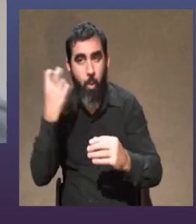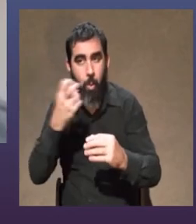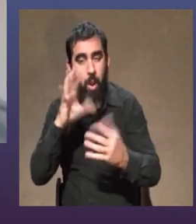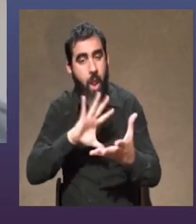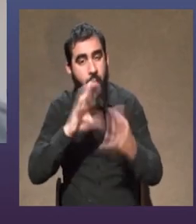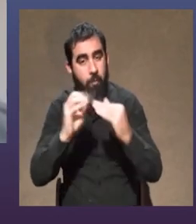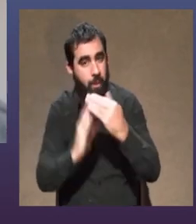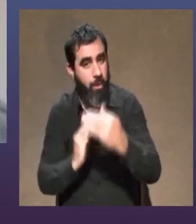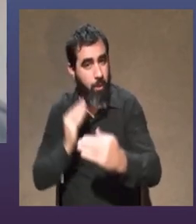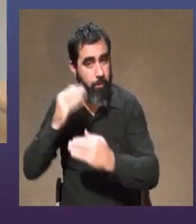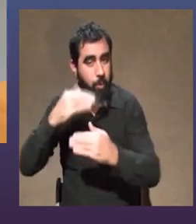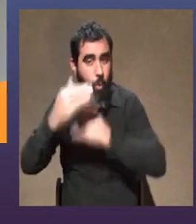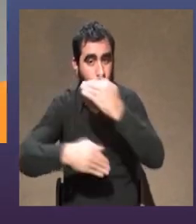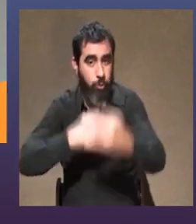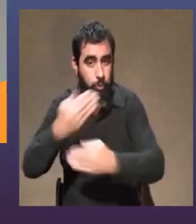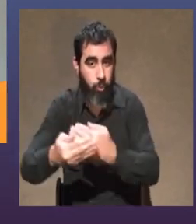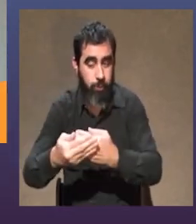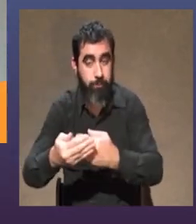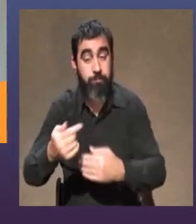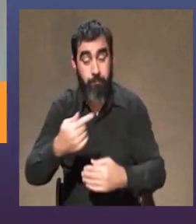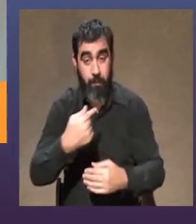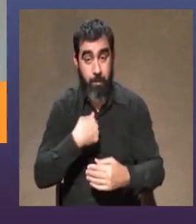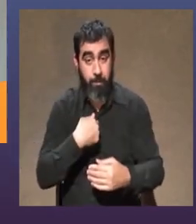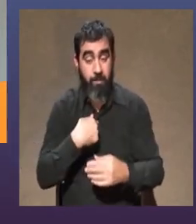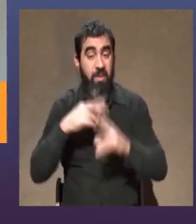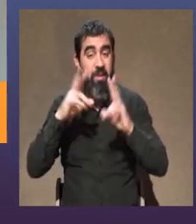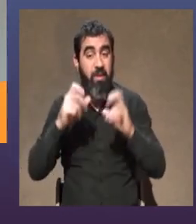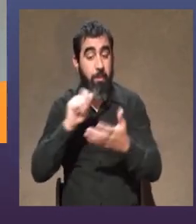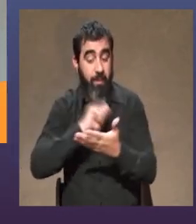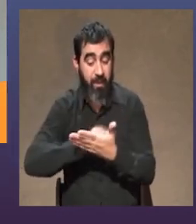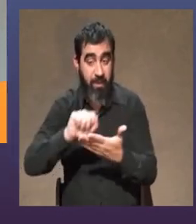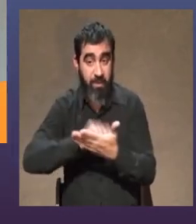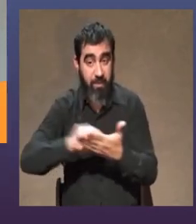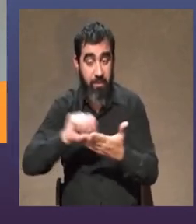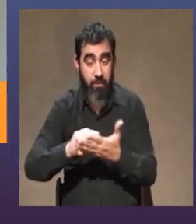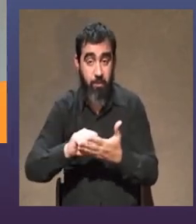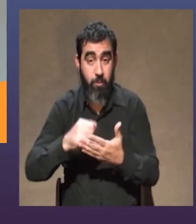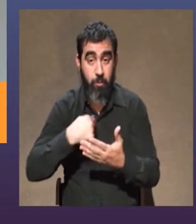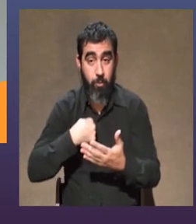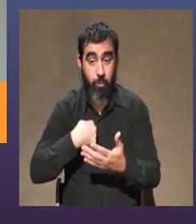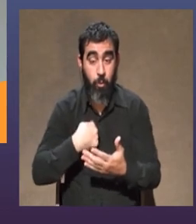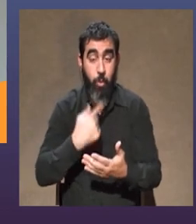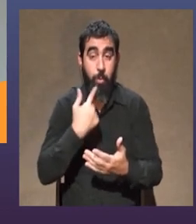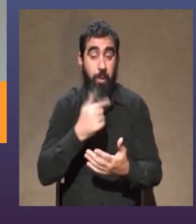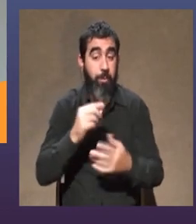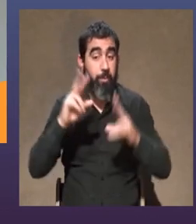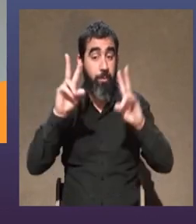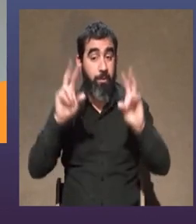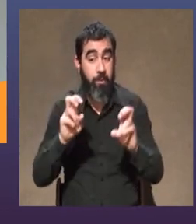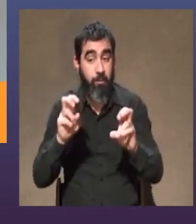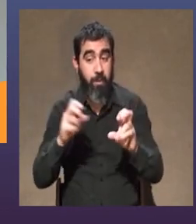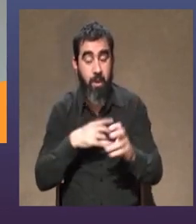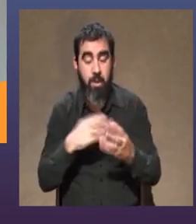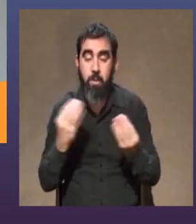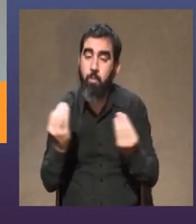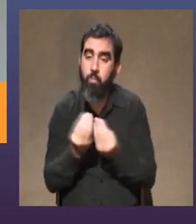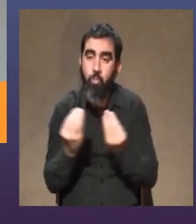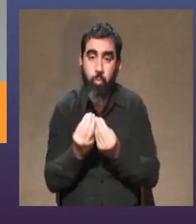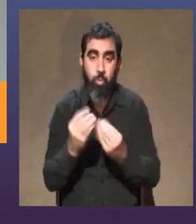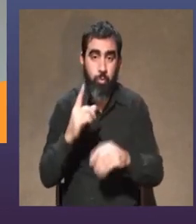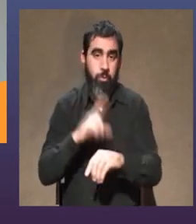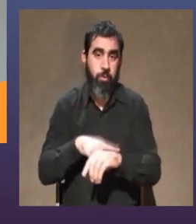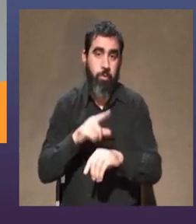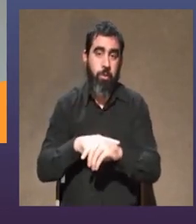a mí igual en la parte de la escritura me habilitó por un tema de que tuvimos mucho tiempo